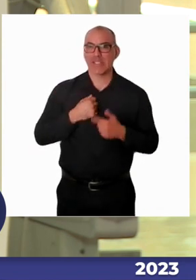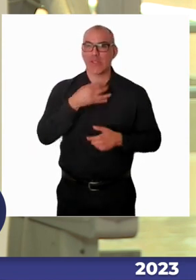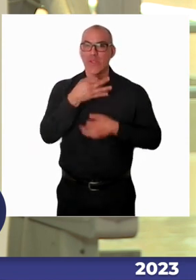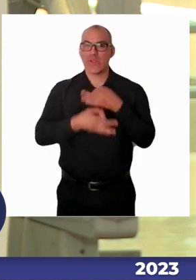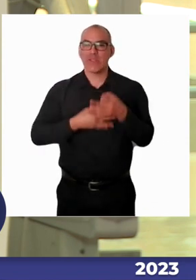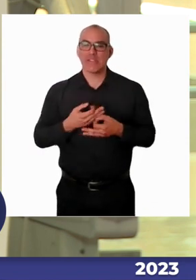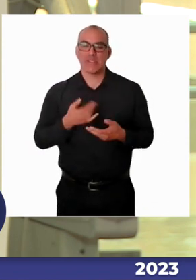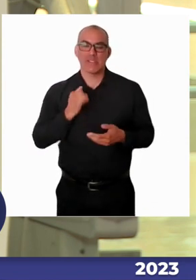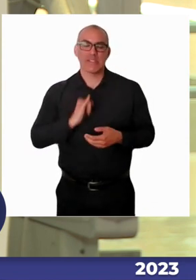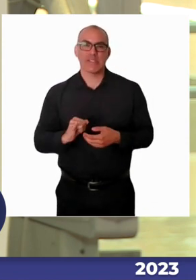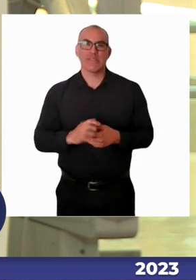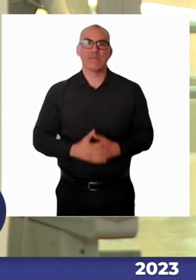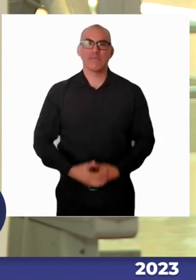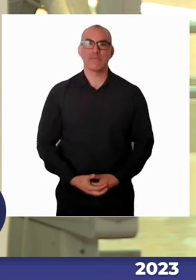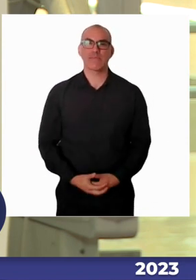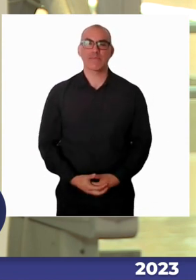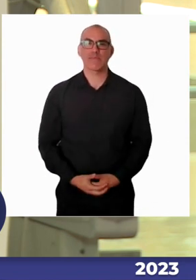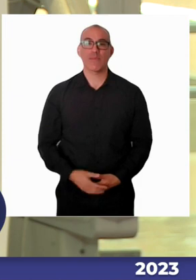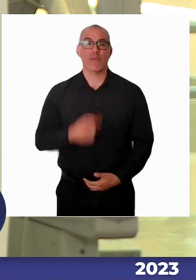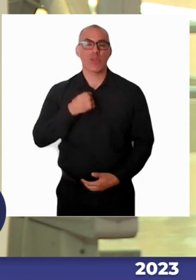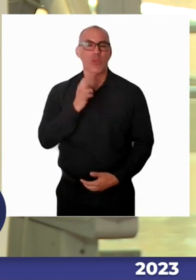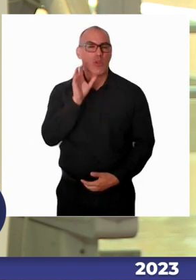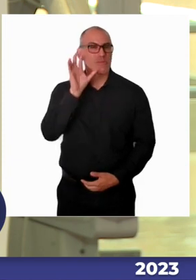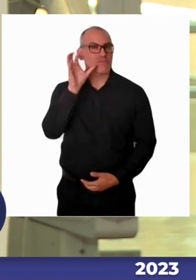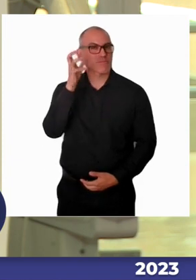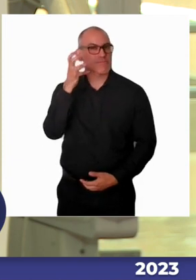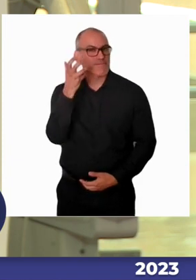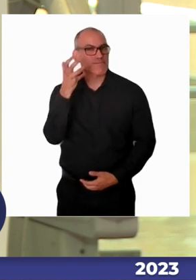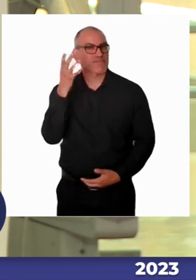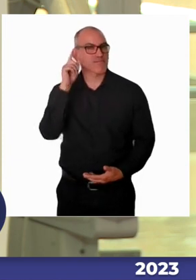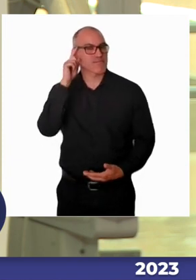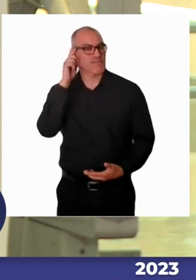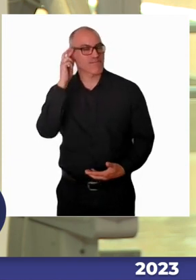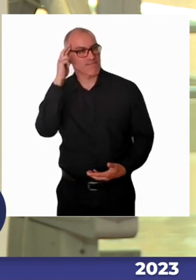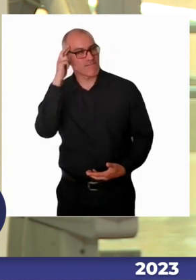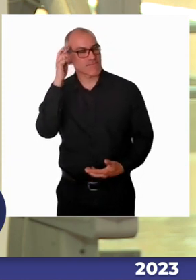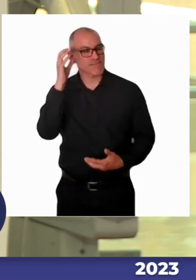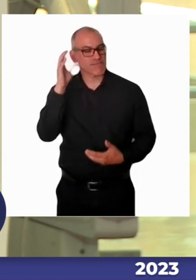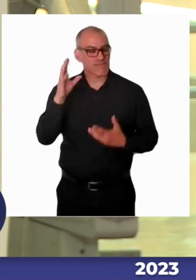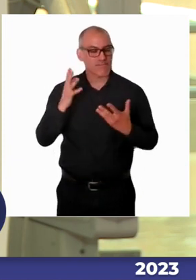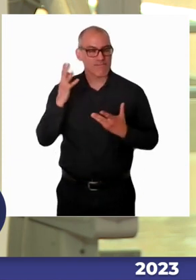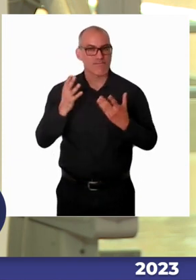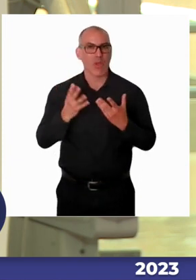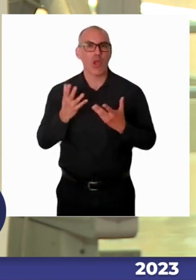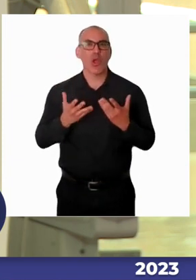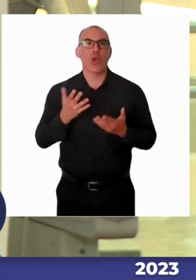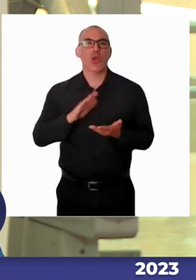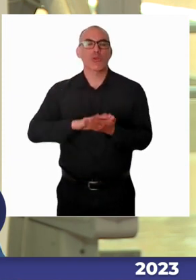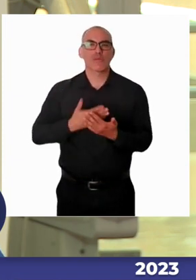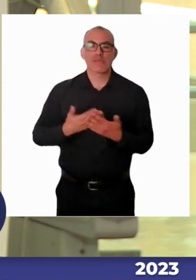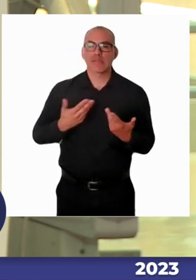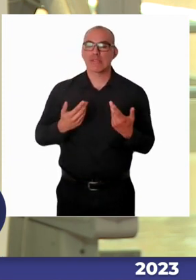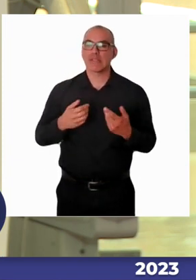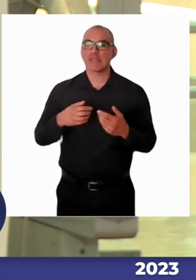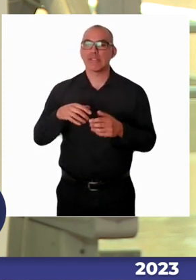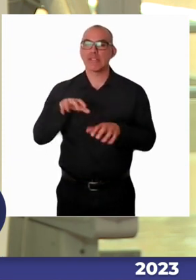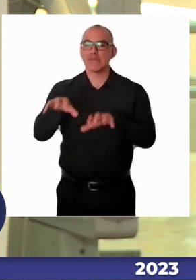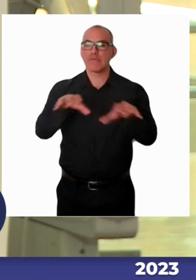como un enriquecimiento social y no como una marginación social. ¿Y por qué lo digo? Porque